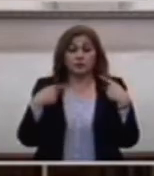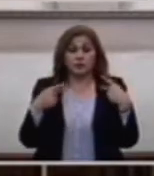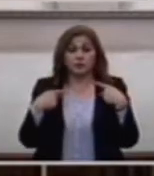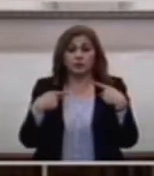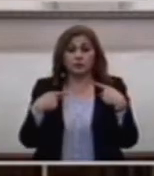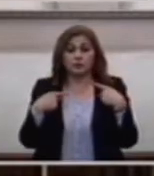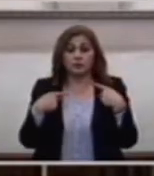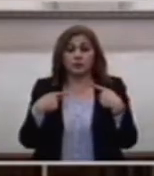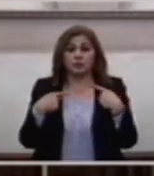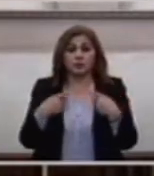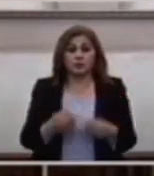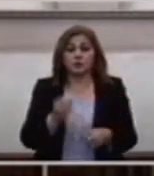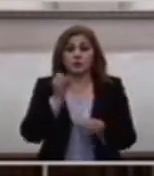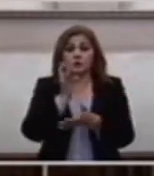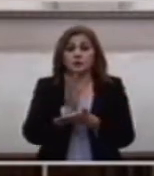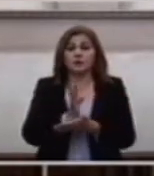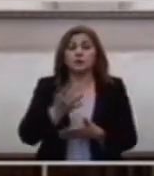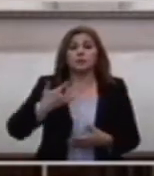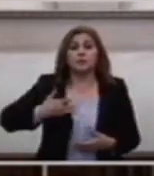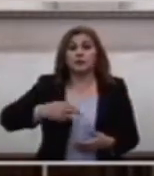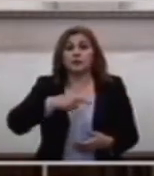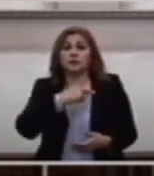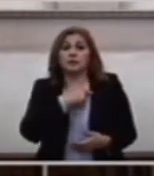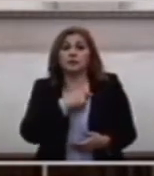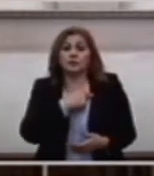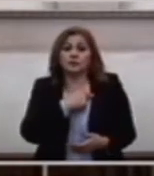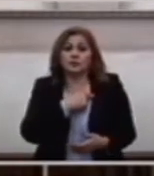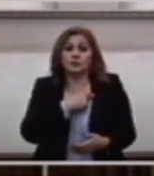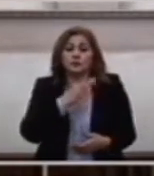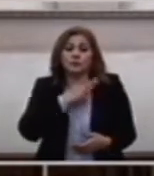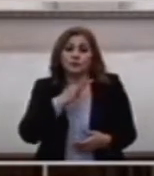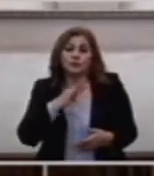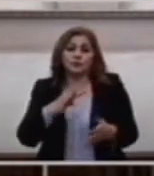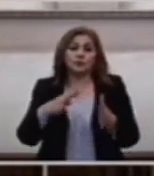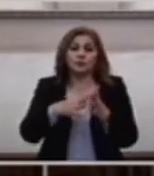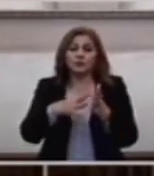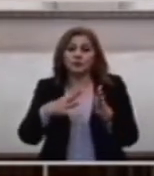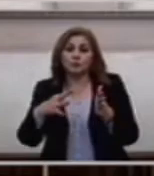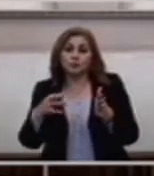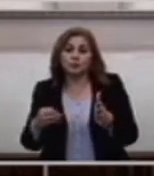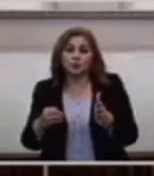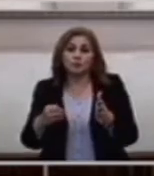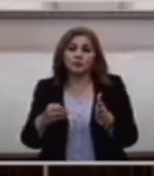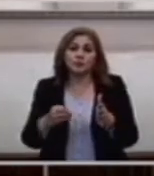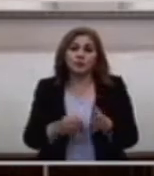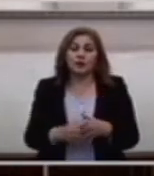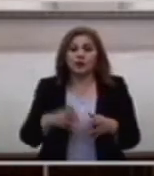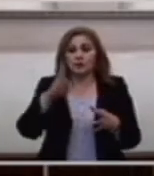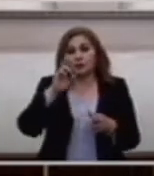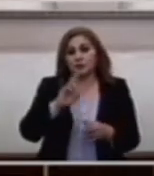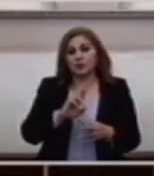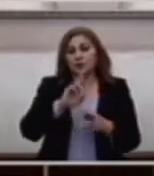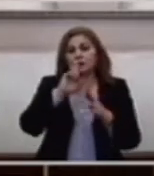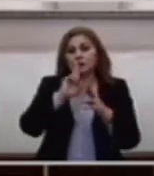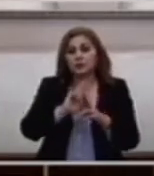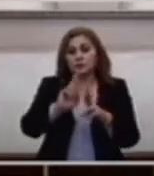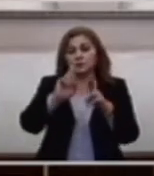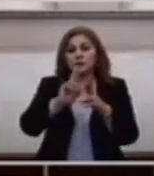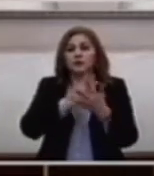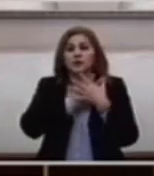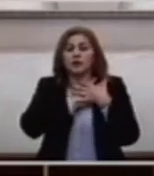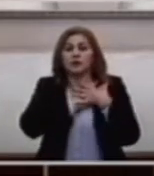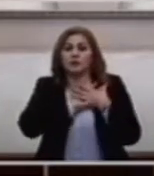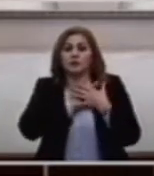Solo podemos Solo Ser eco Y respuesta A este amor Recibido